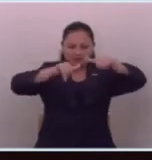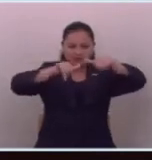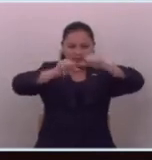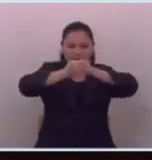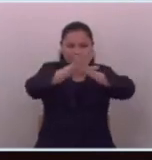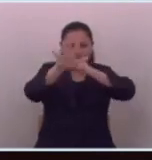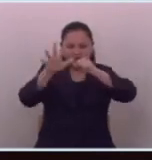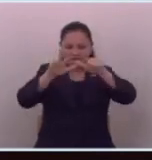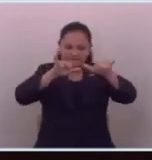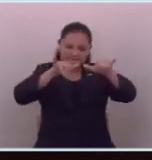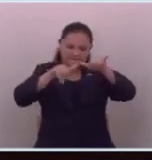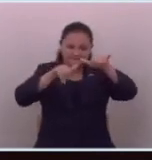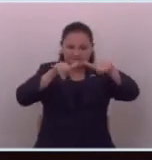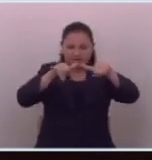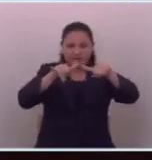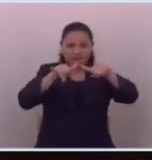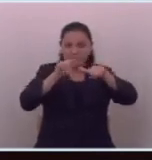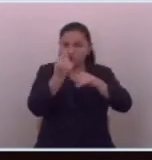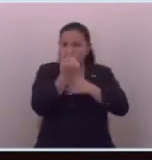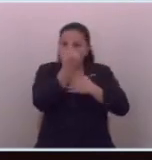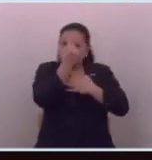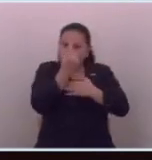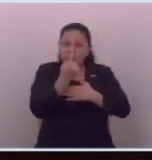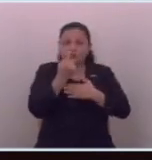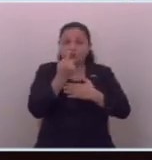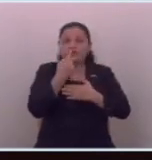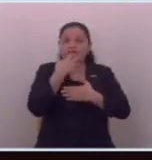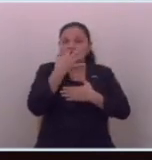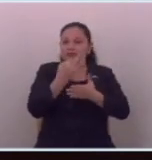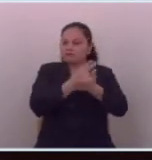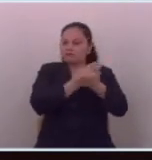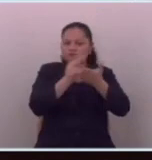publican es lo único cierto